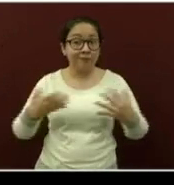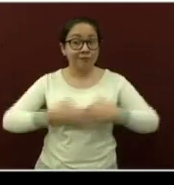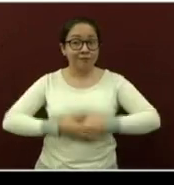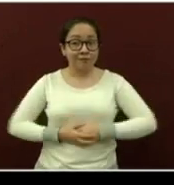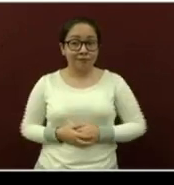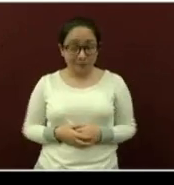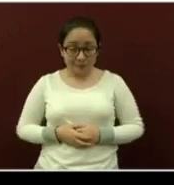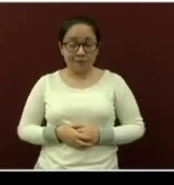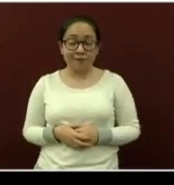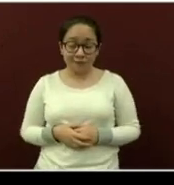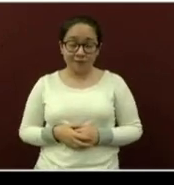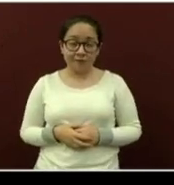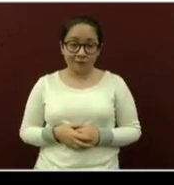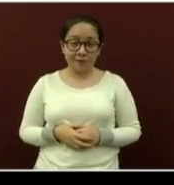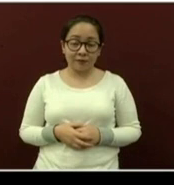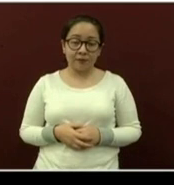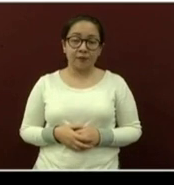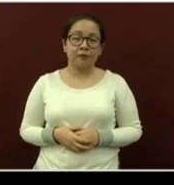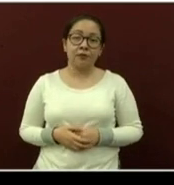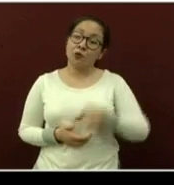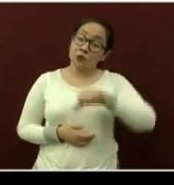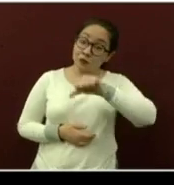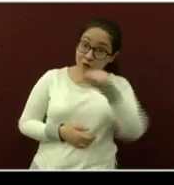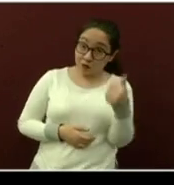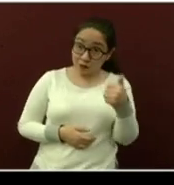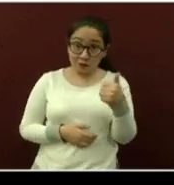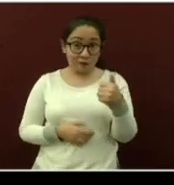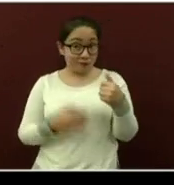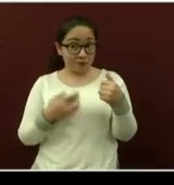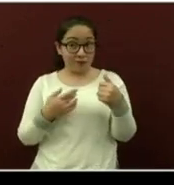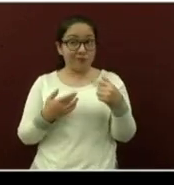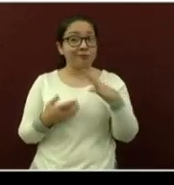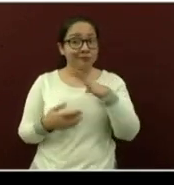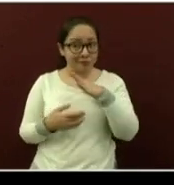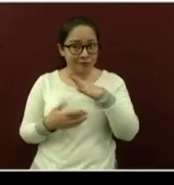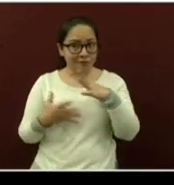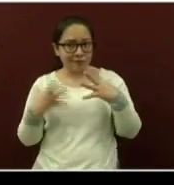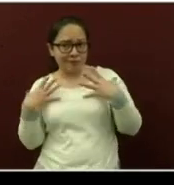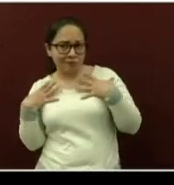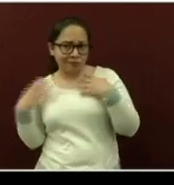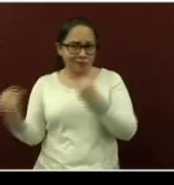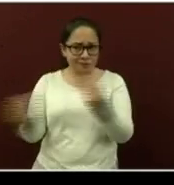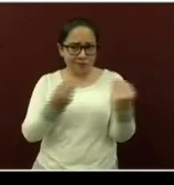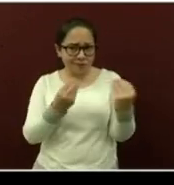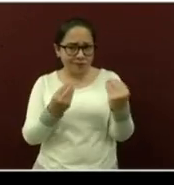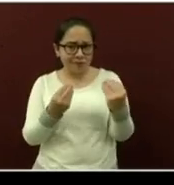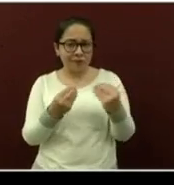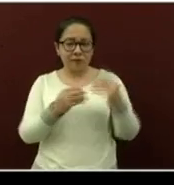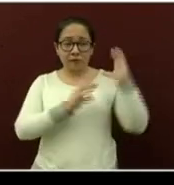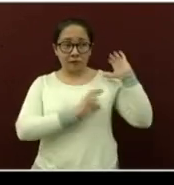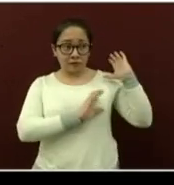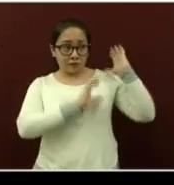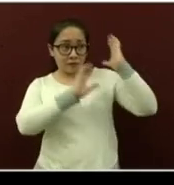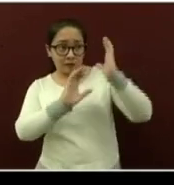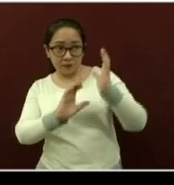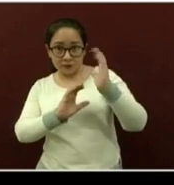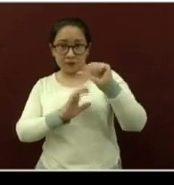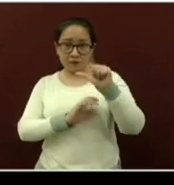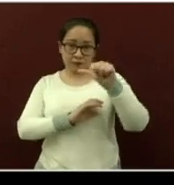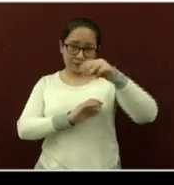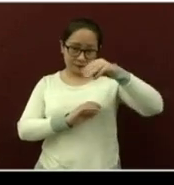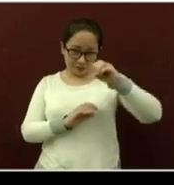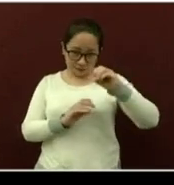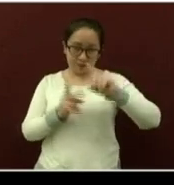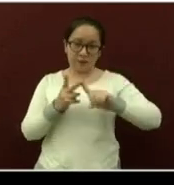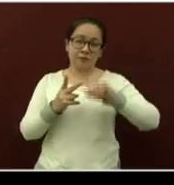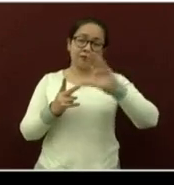-19 activa. Y otros en donde se está registrando transmisión son Alamo Temapache, Camerino